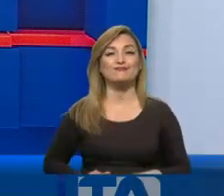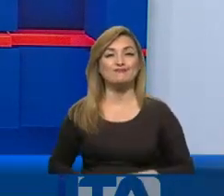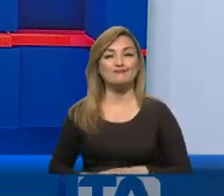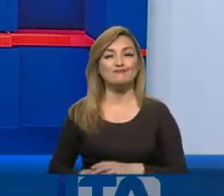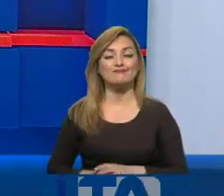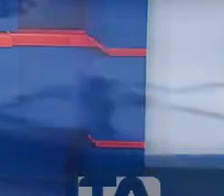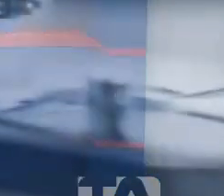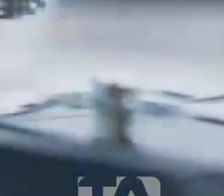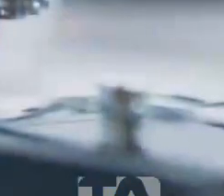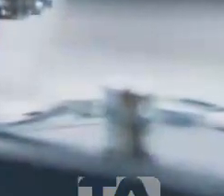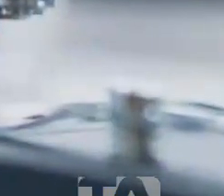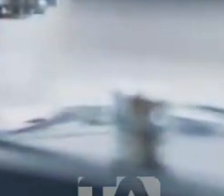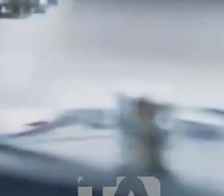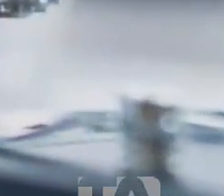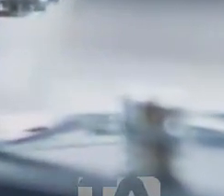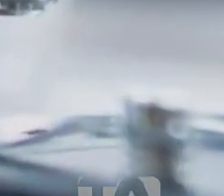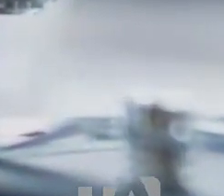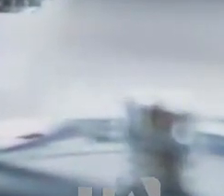de Por Tu Salud.